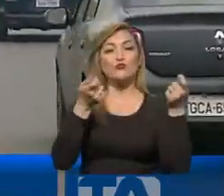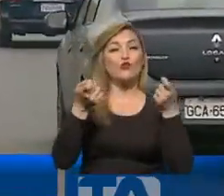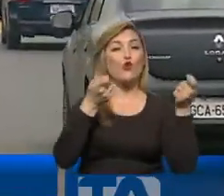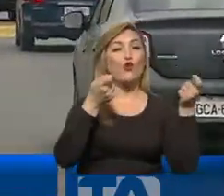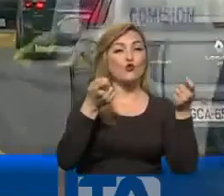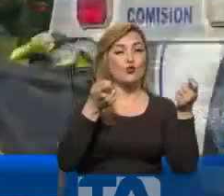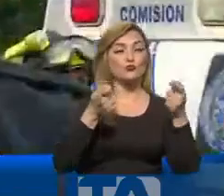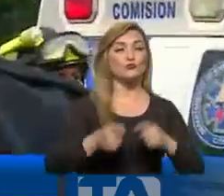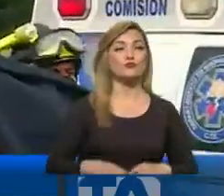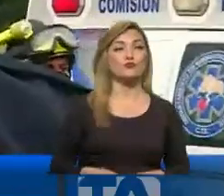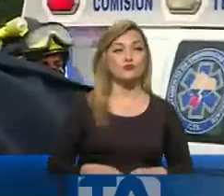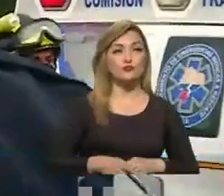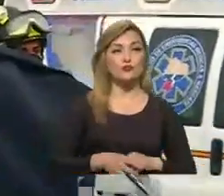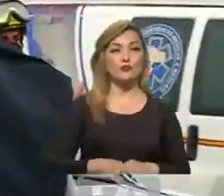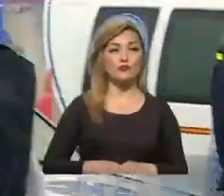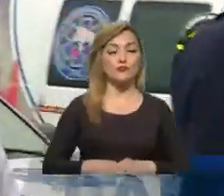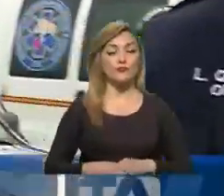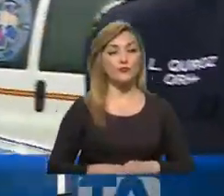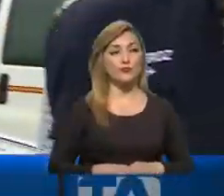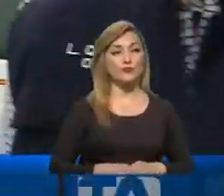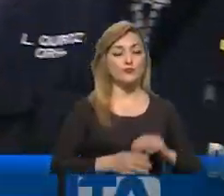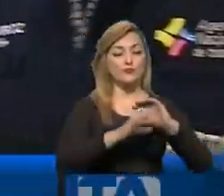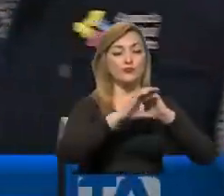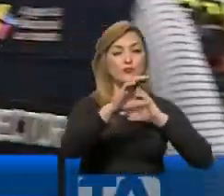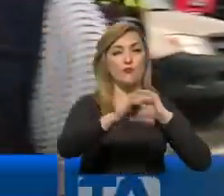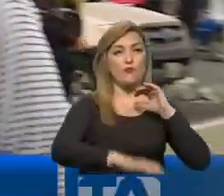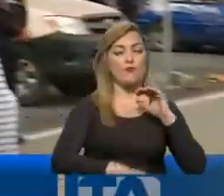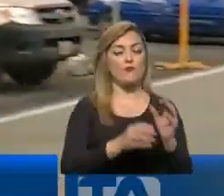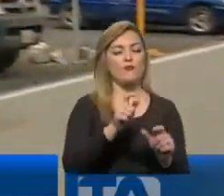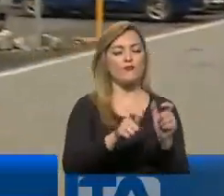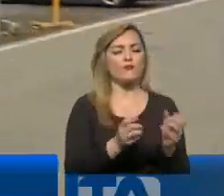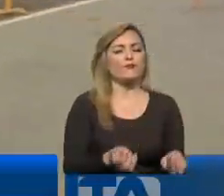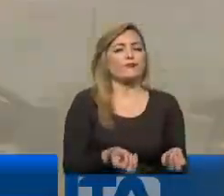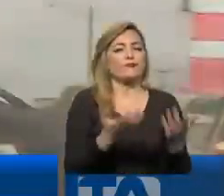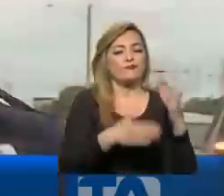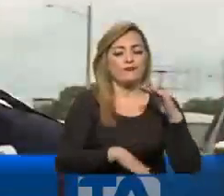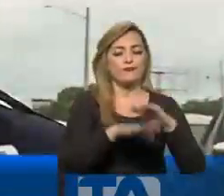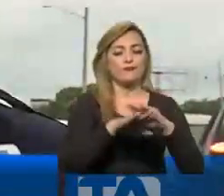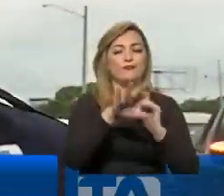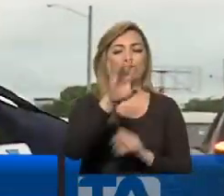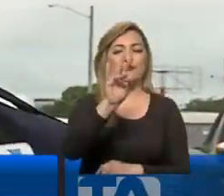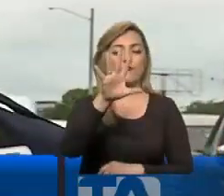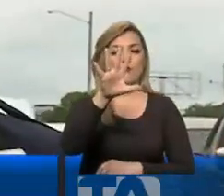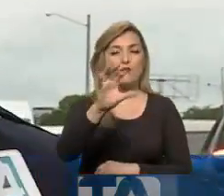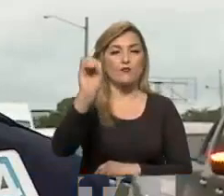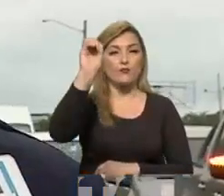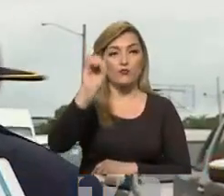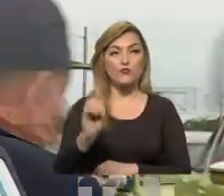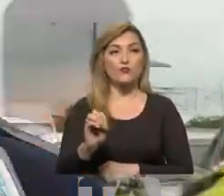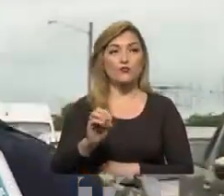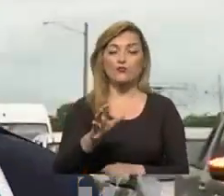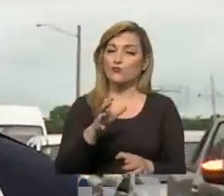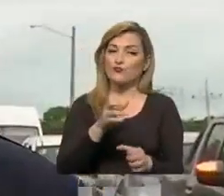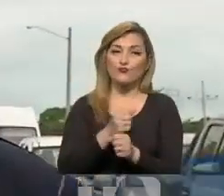control muy puntual. Es la revisión en el aforo de las unidades de transporte público, el 75% que se cumplen las debidas medidas de bioseguridad y en la parte ya